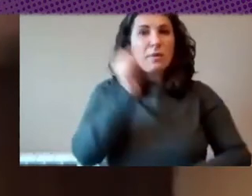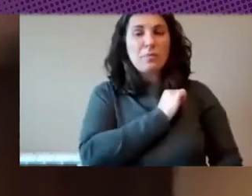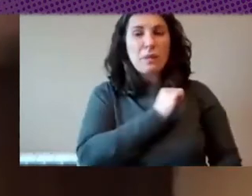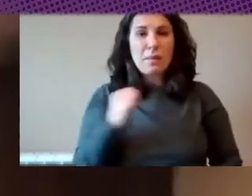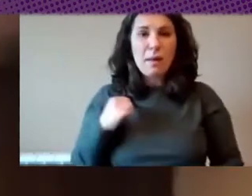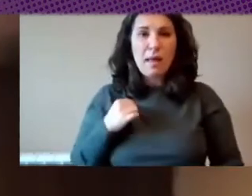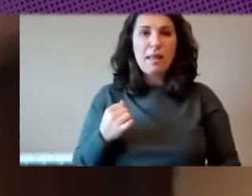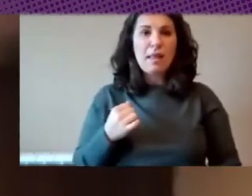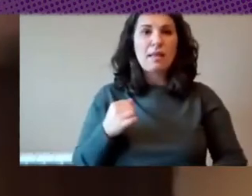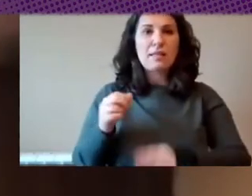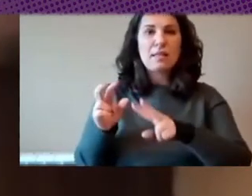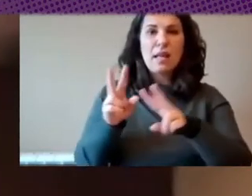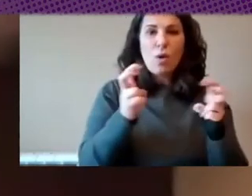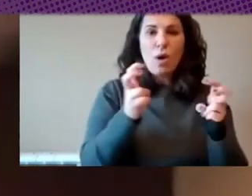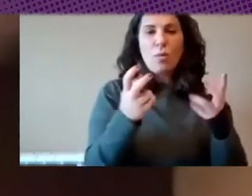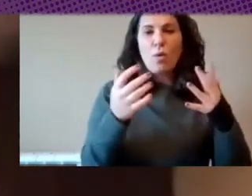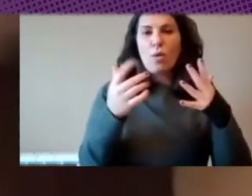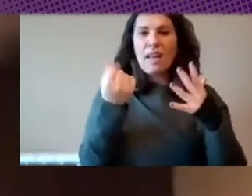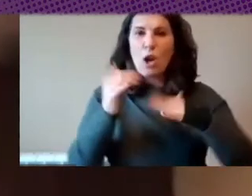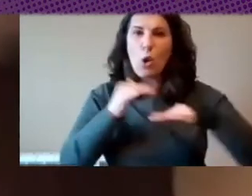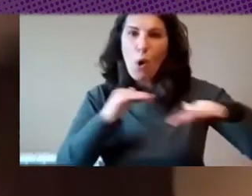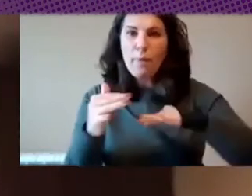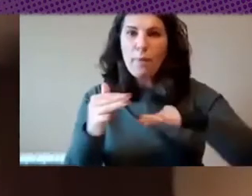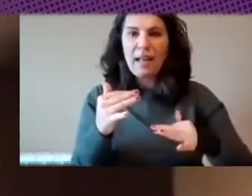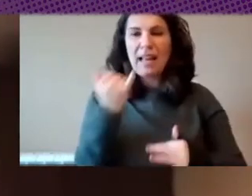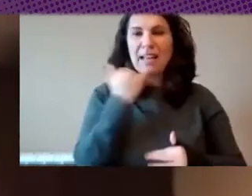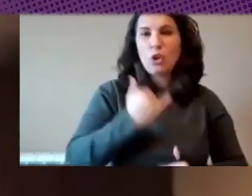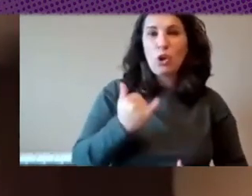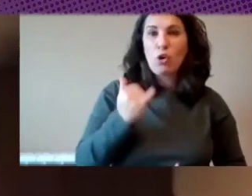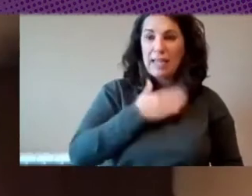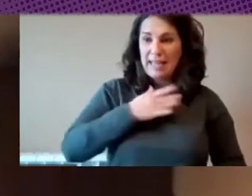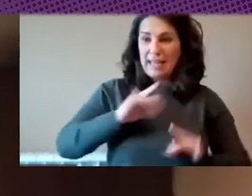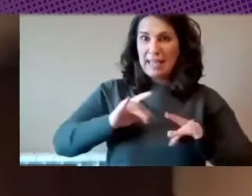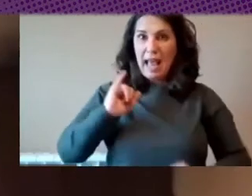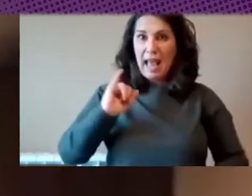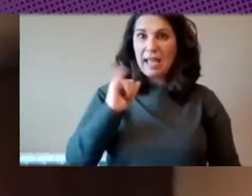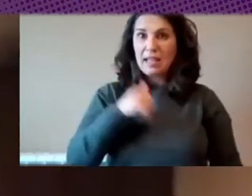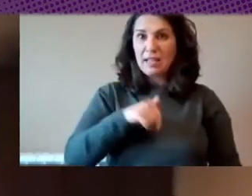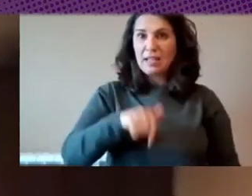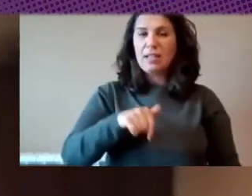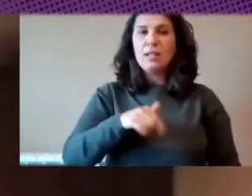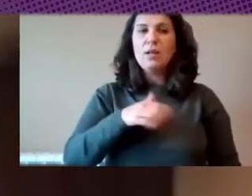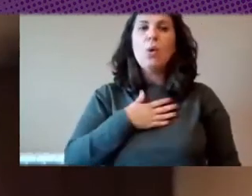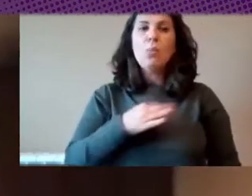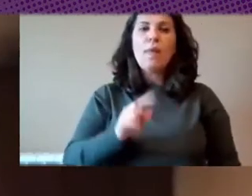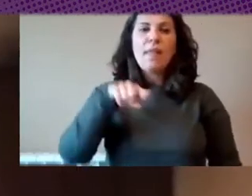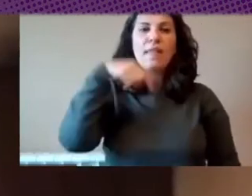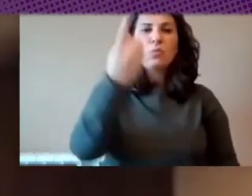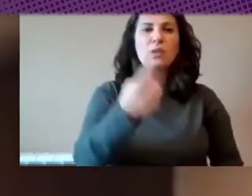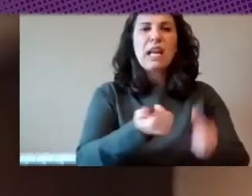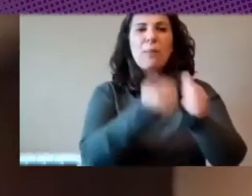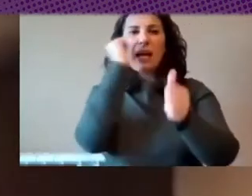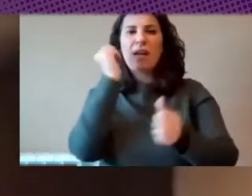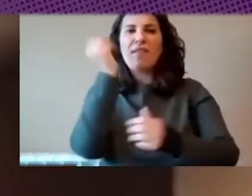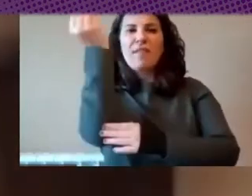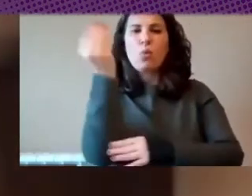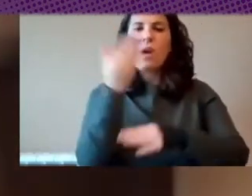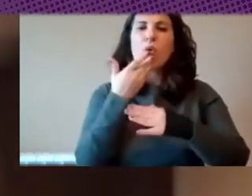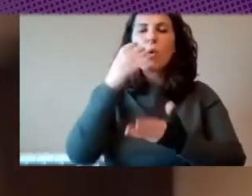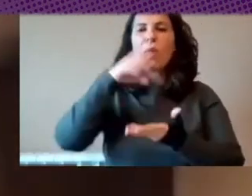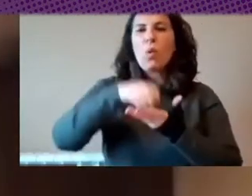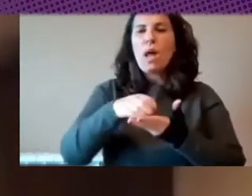móvil de dinero electrónico que sí existen en nuestra región puedan pues seguramente replicar la figura de una cámara de